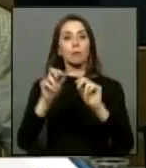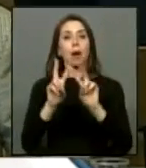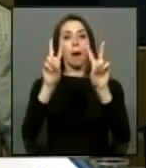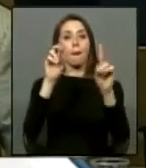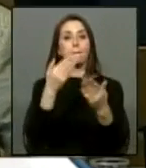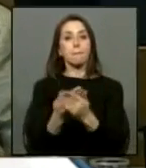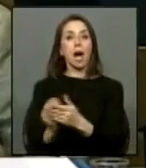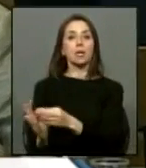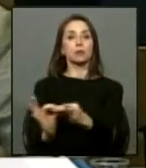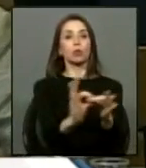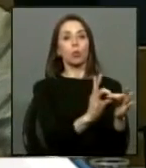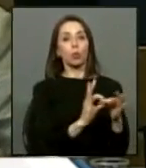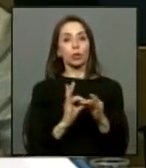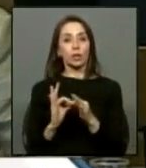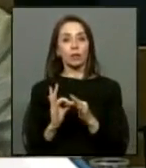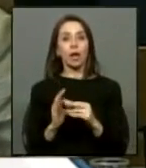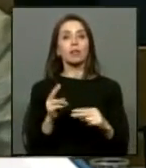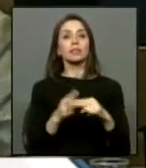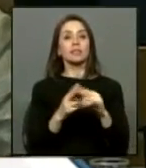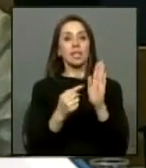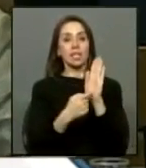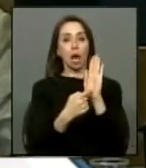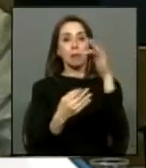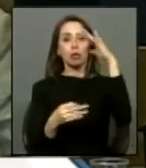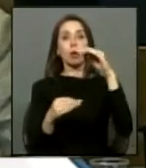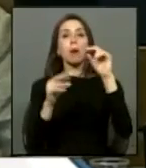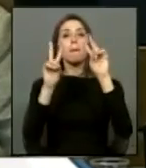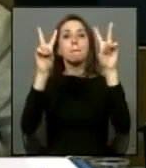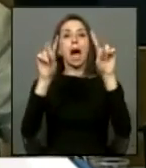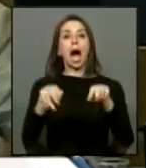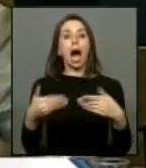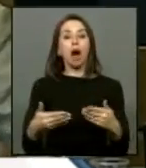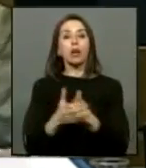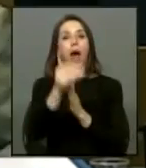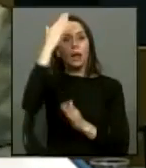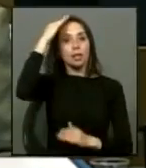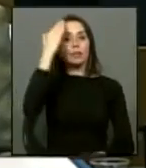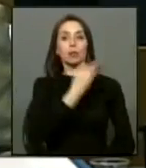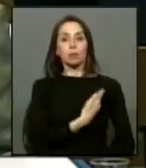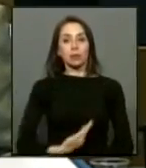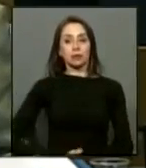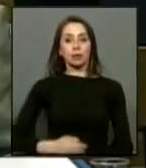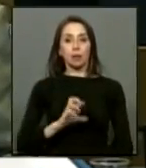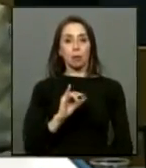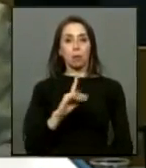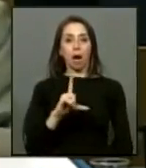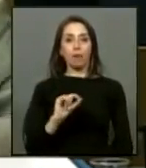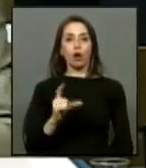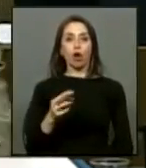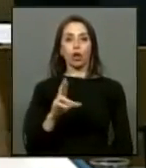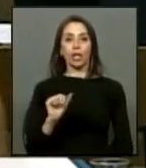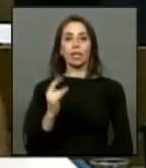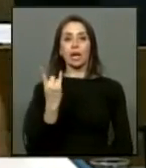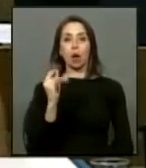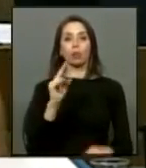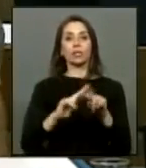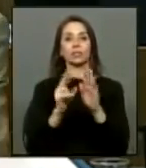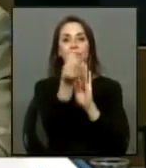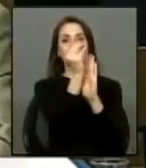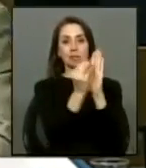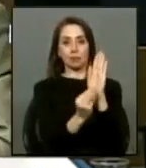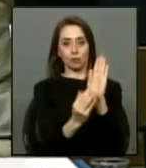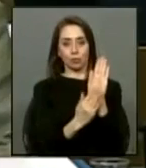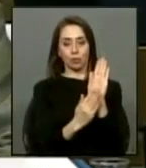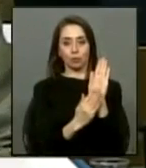y a la unidad llamado la paz ahora bajo el liderazgo y la presidencia de Pablo Longueira en la UDI quisiera